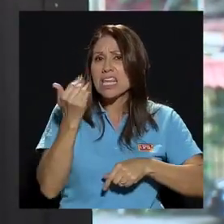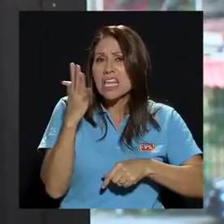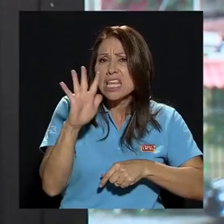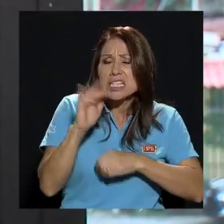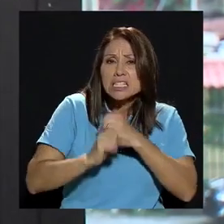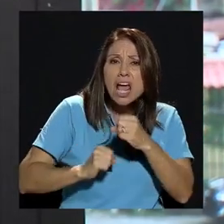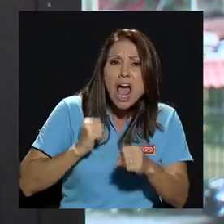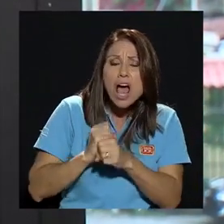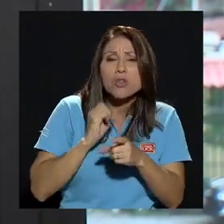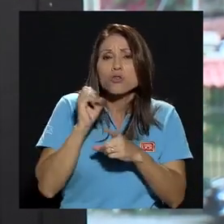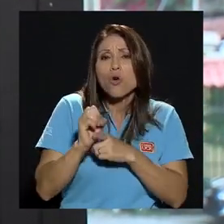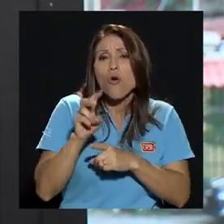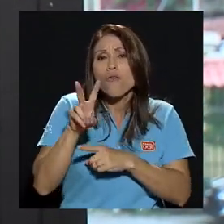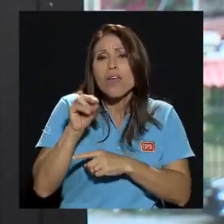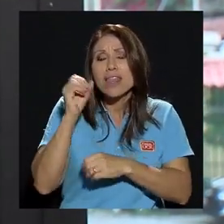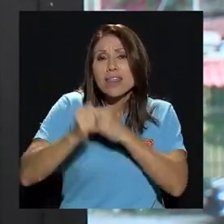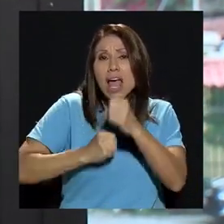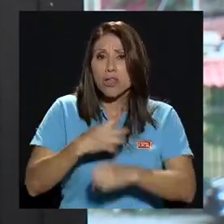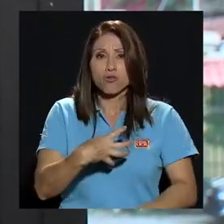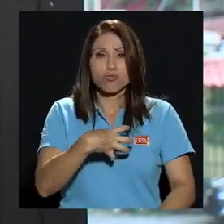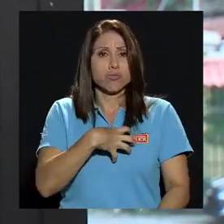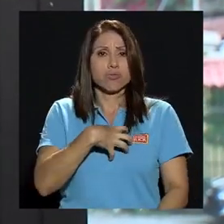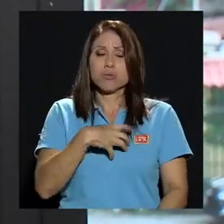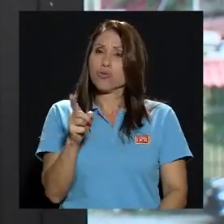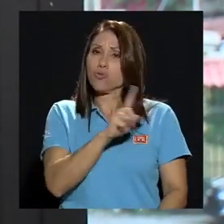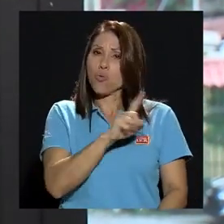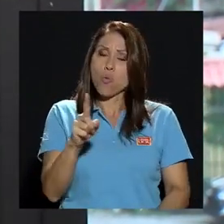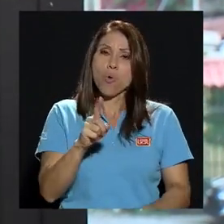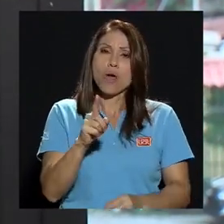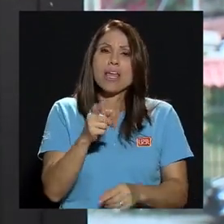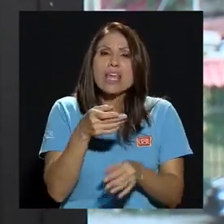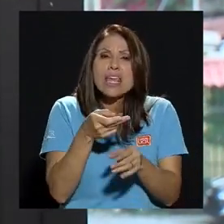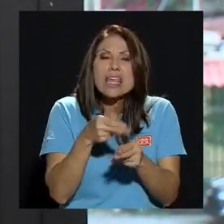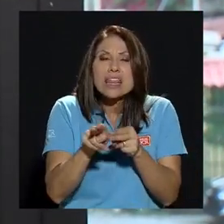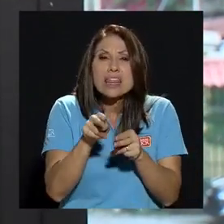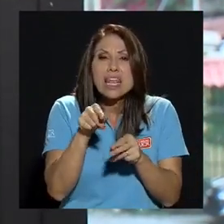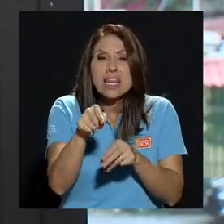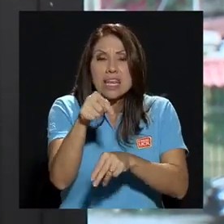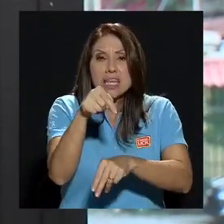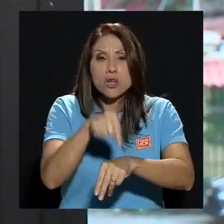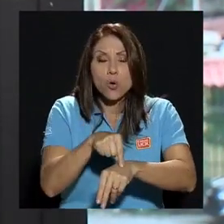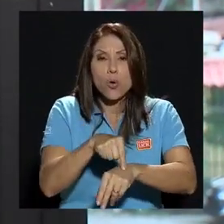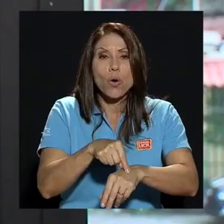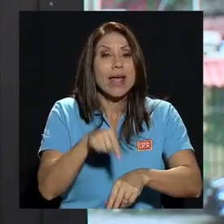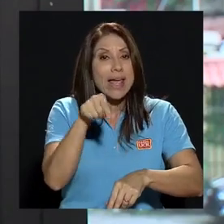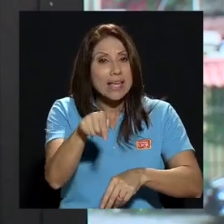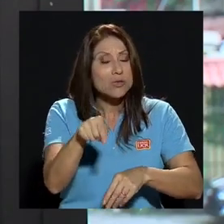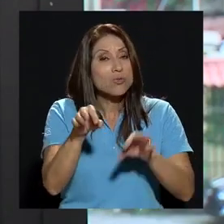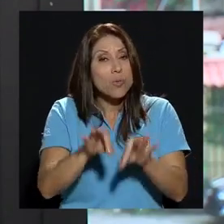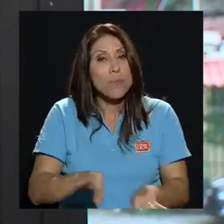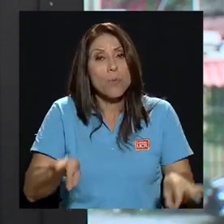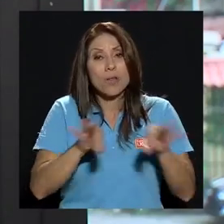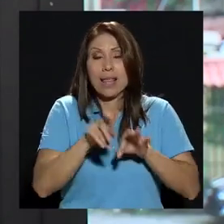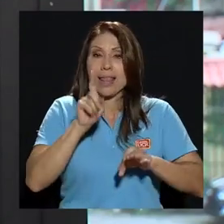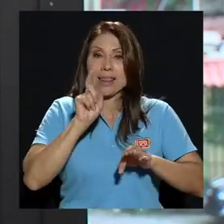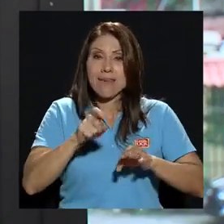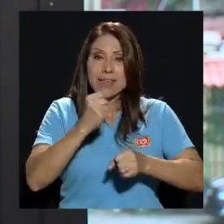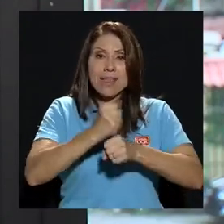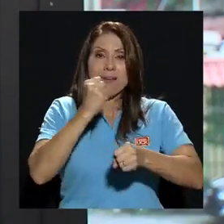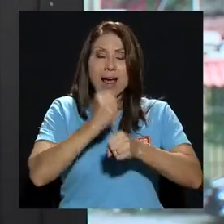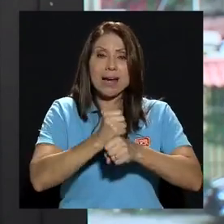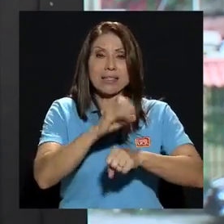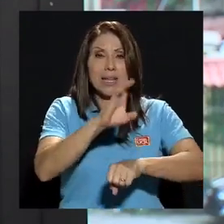lamentable igual entiendo que se está trabajando en el consejo y eso hay que darle continuidad el interinazgo tiene que